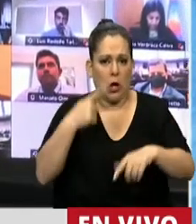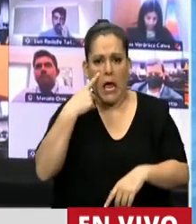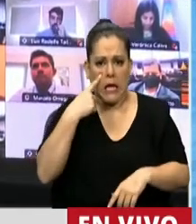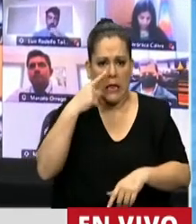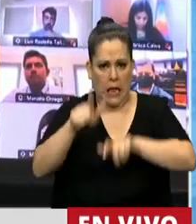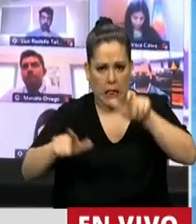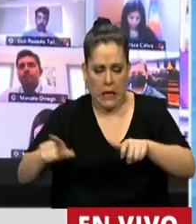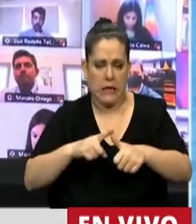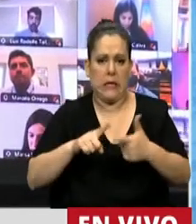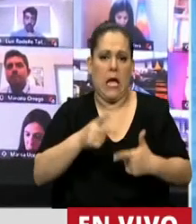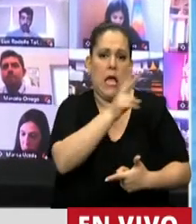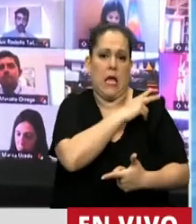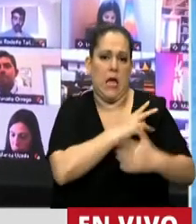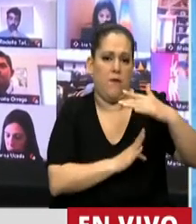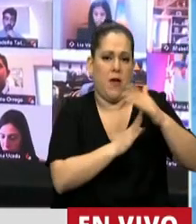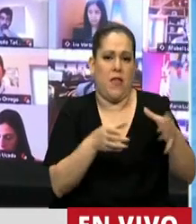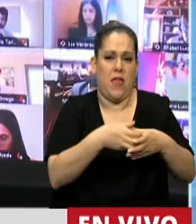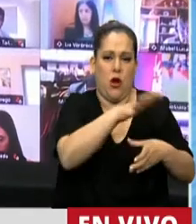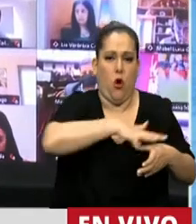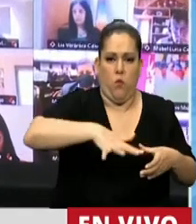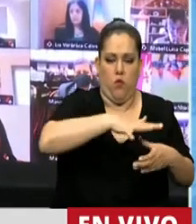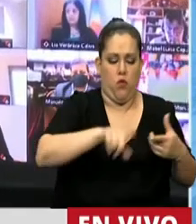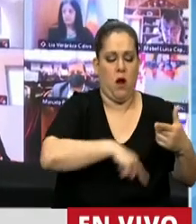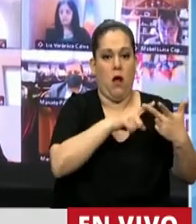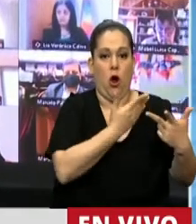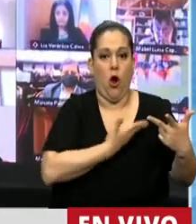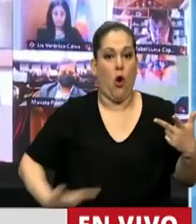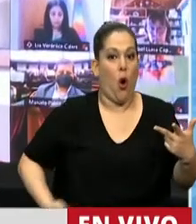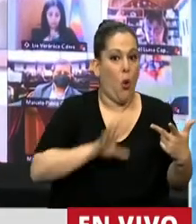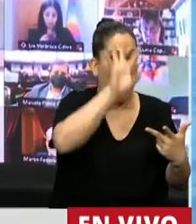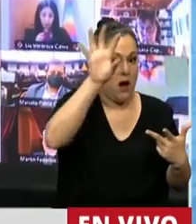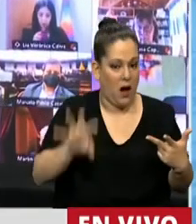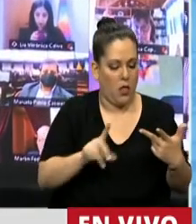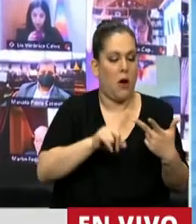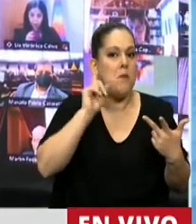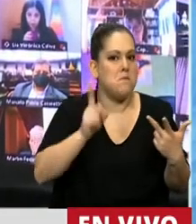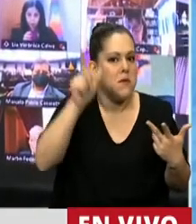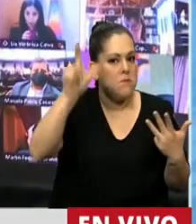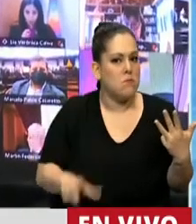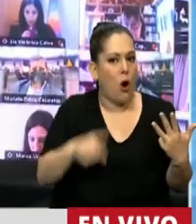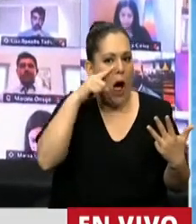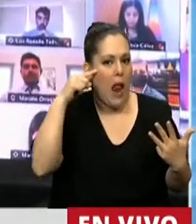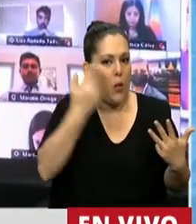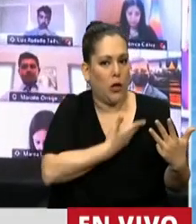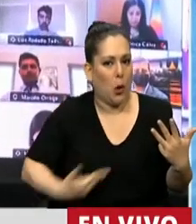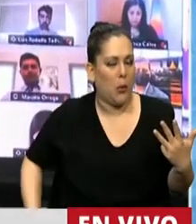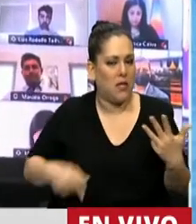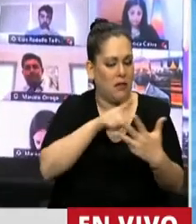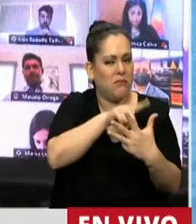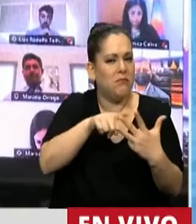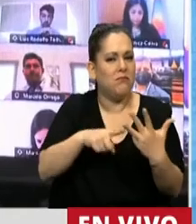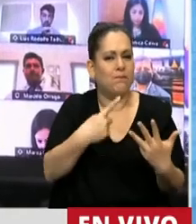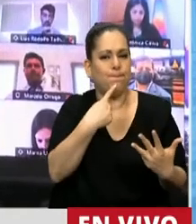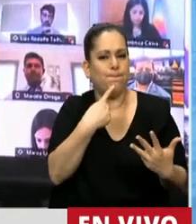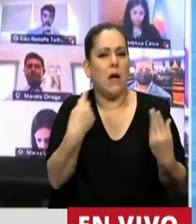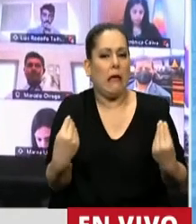jefes comunales, los gobernadores, y hasta el mismo presidente, no me cabe duda, deben tener, porque las políticas públicas